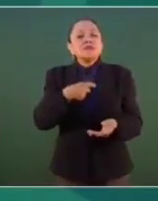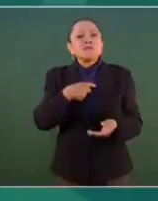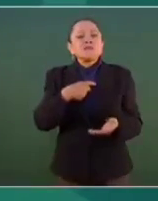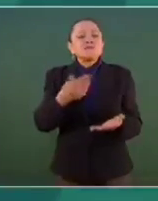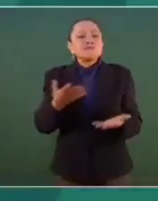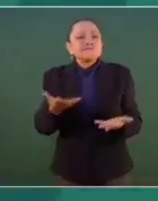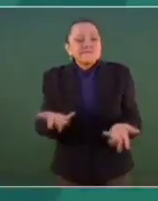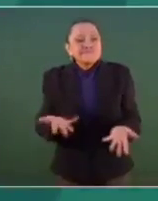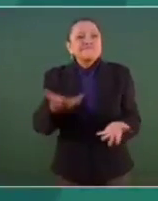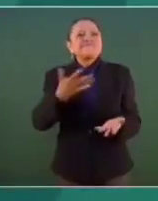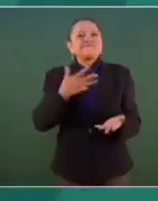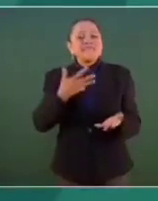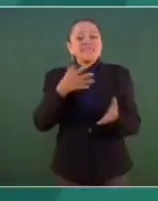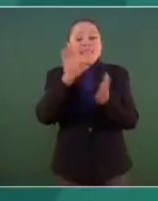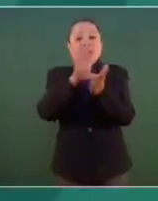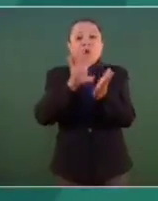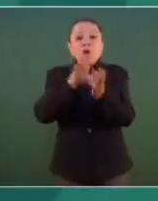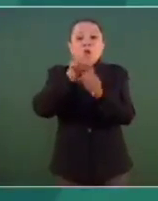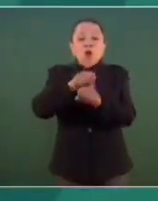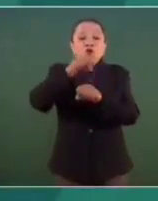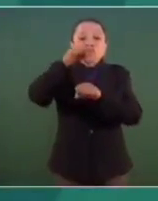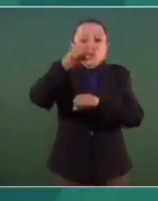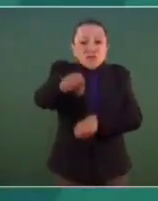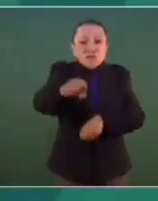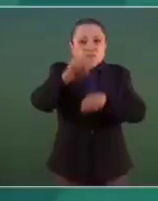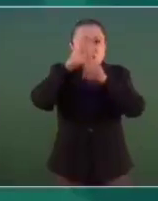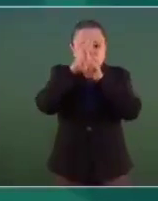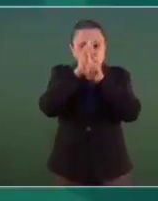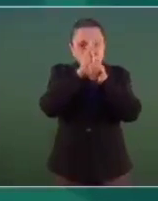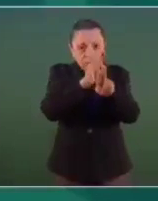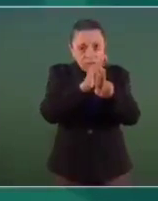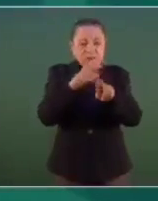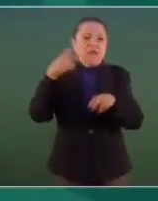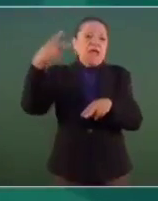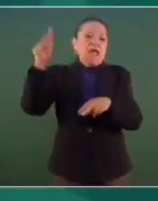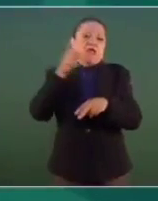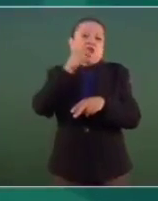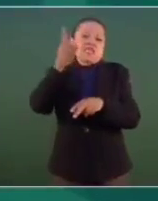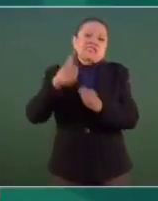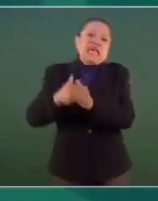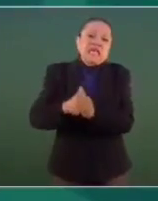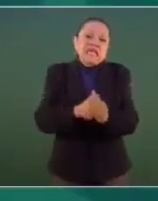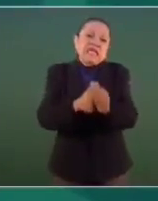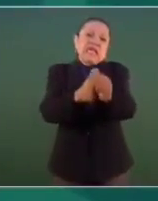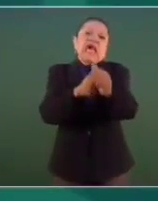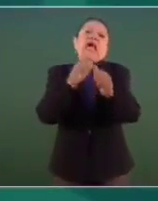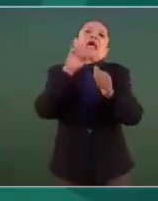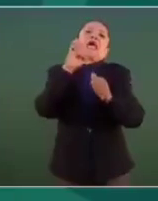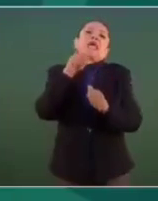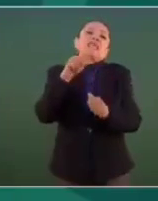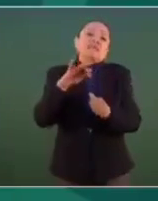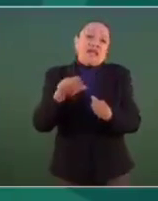Constitución moral, ellos le llamaron guía ética y yo quería